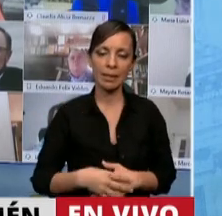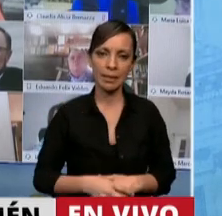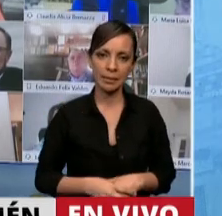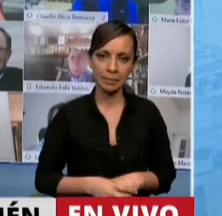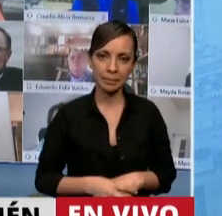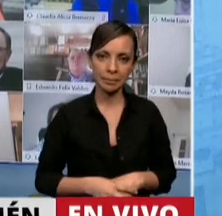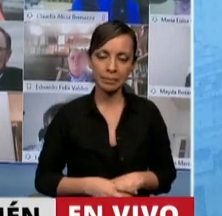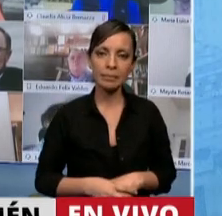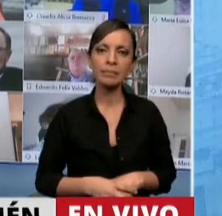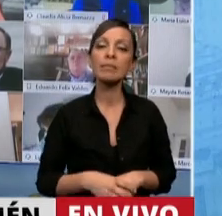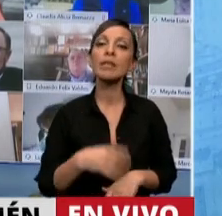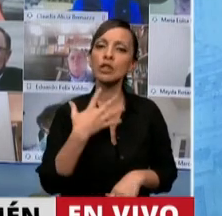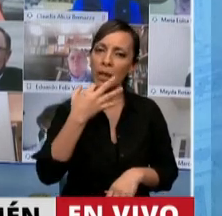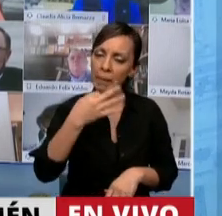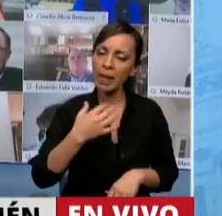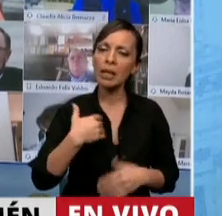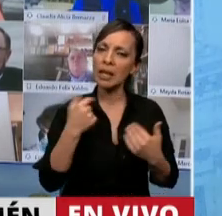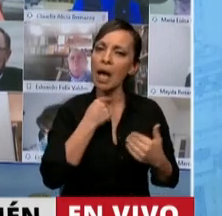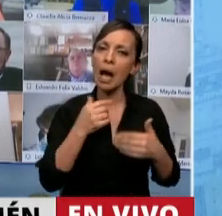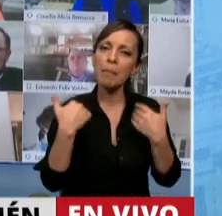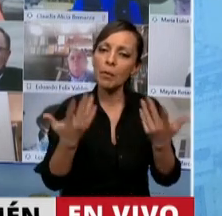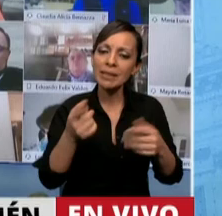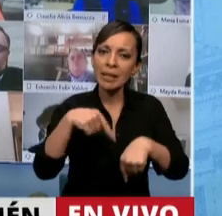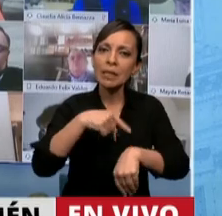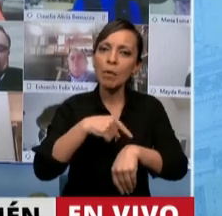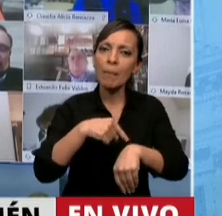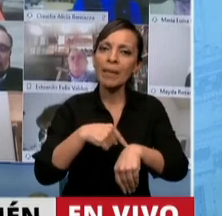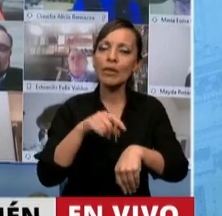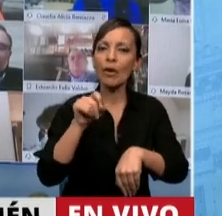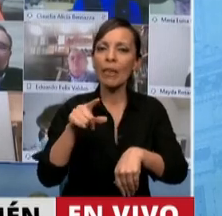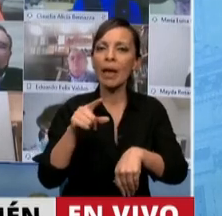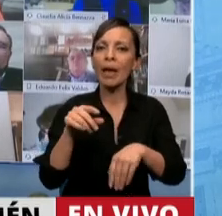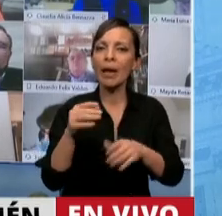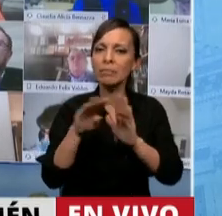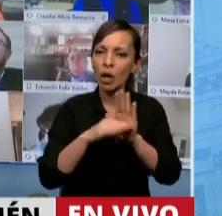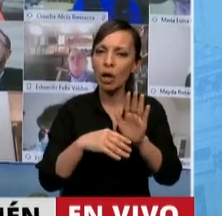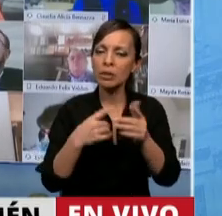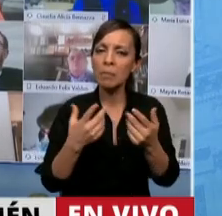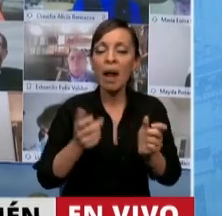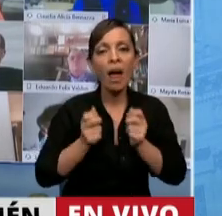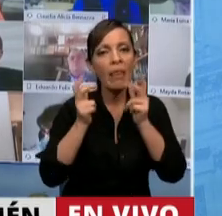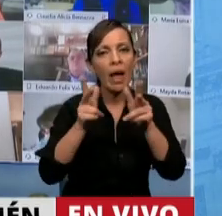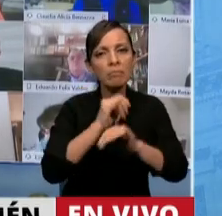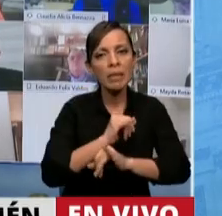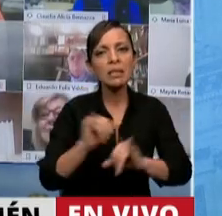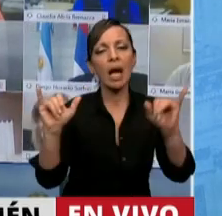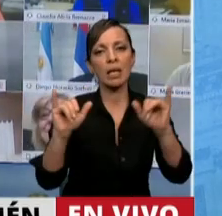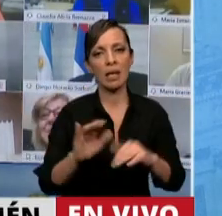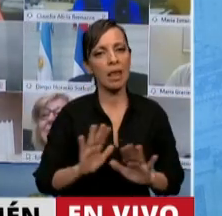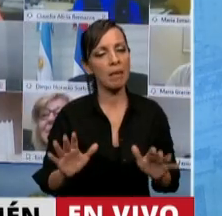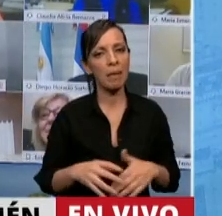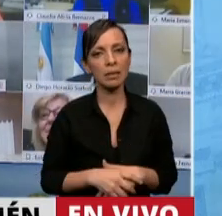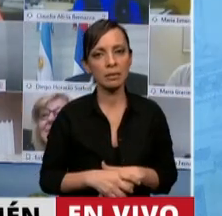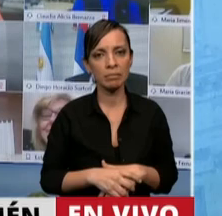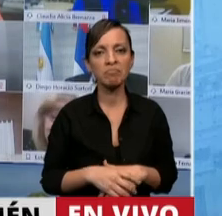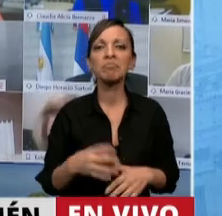Realmente quería usar este espacio de consideraciones para transmitir verdaderamente este mensaje. Es